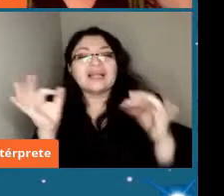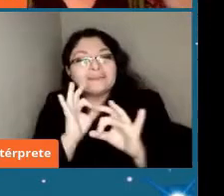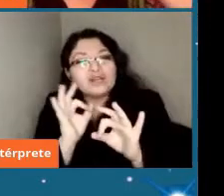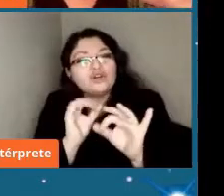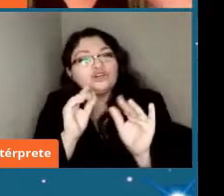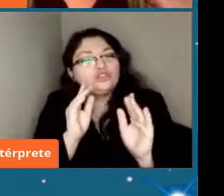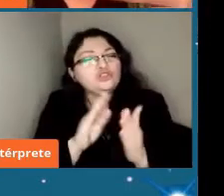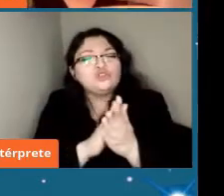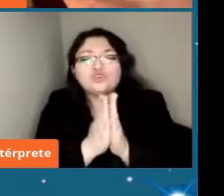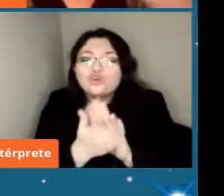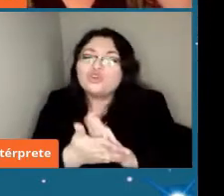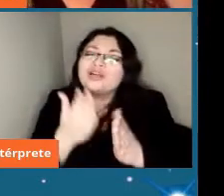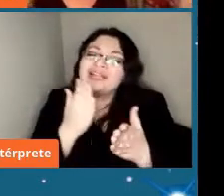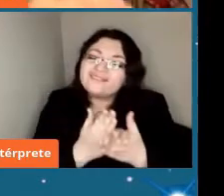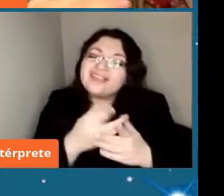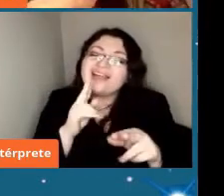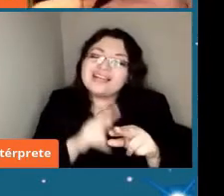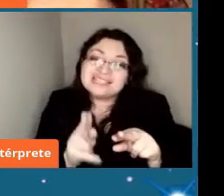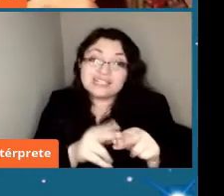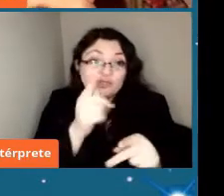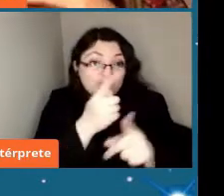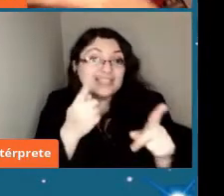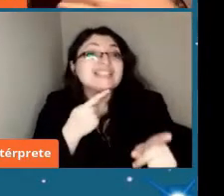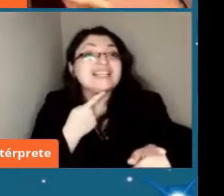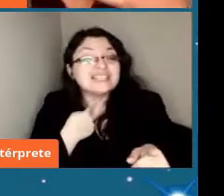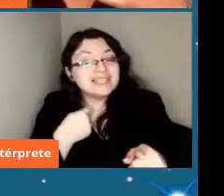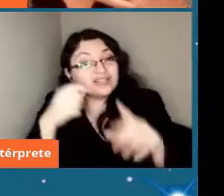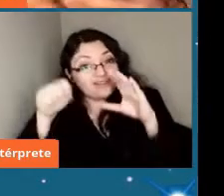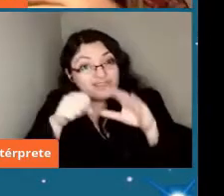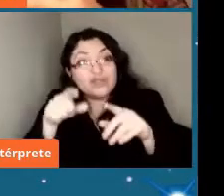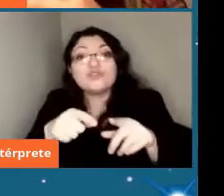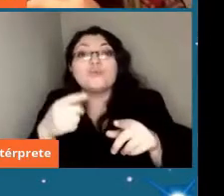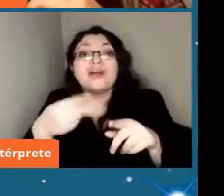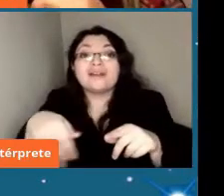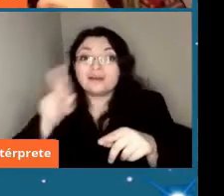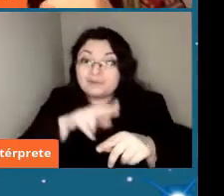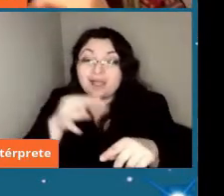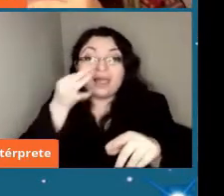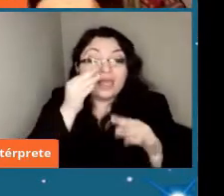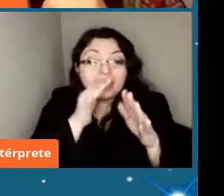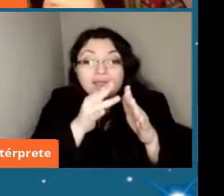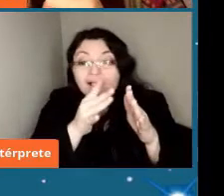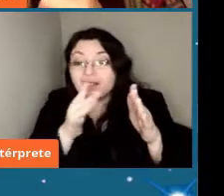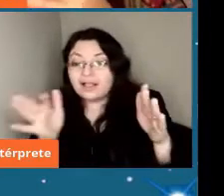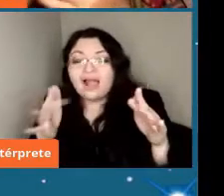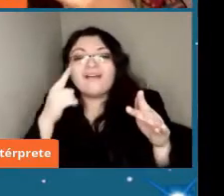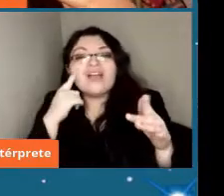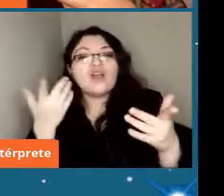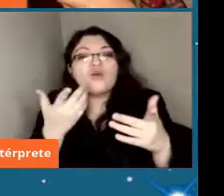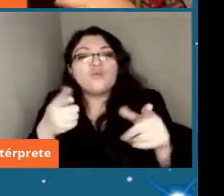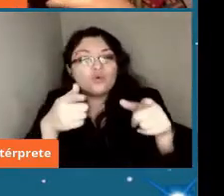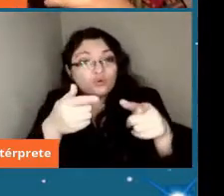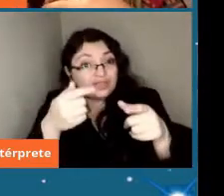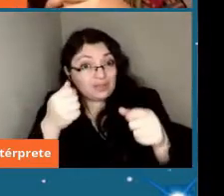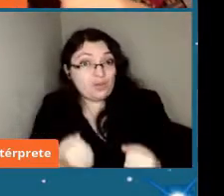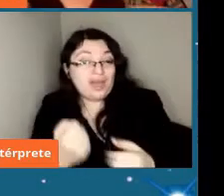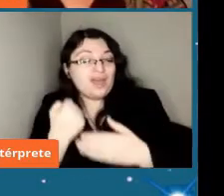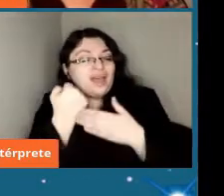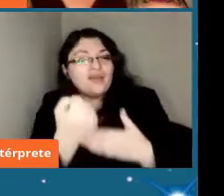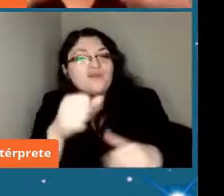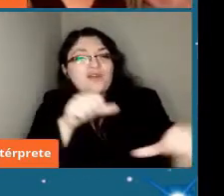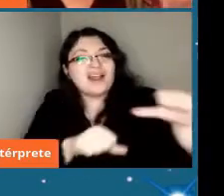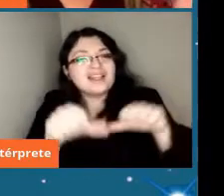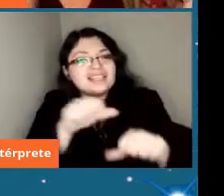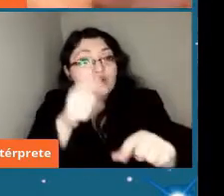paso así que el que el que está interesado en eso puede ver ese video y ver cómo entonces puede contribuir a la ciencia buscando